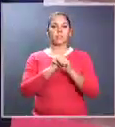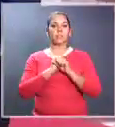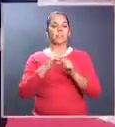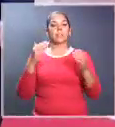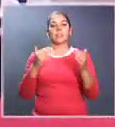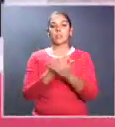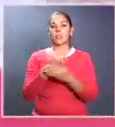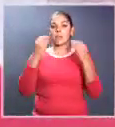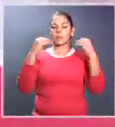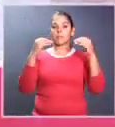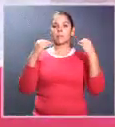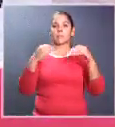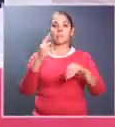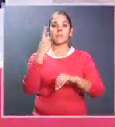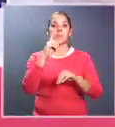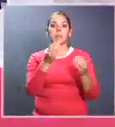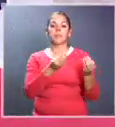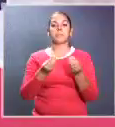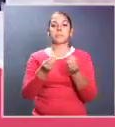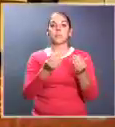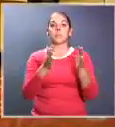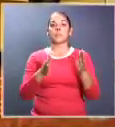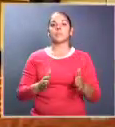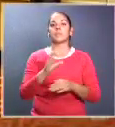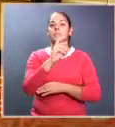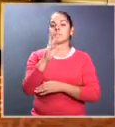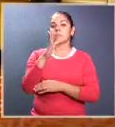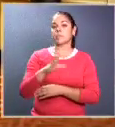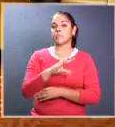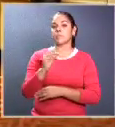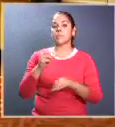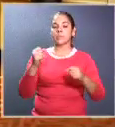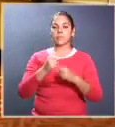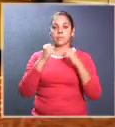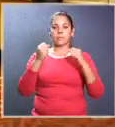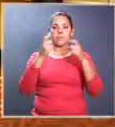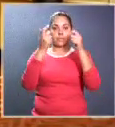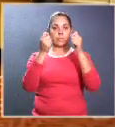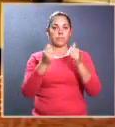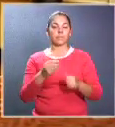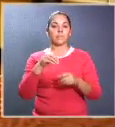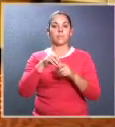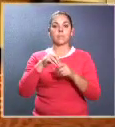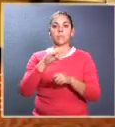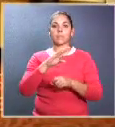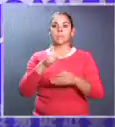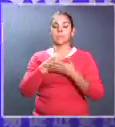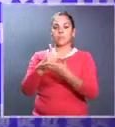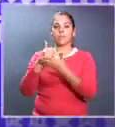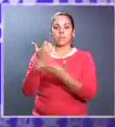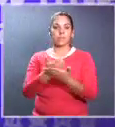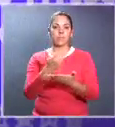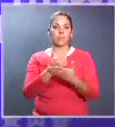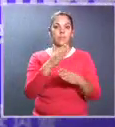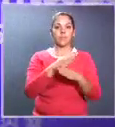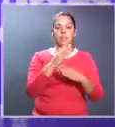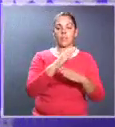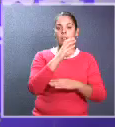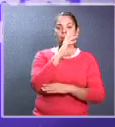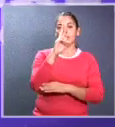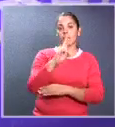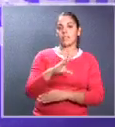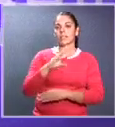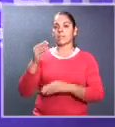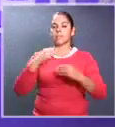Asegurar nuevos mercados para los productores costarricenses y fortalecer la inversión y la cooperación económica entre Costa Rica y China